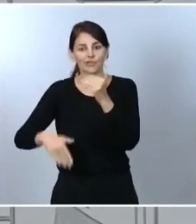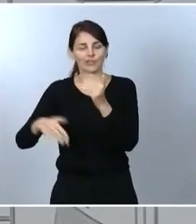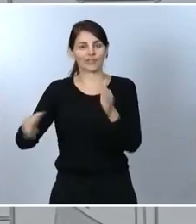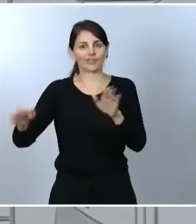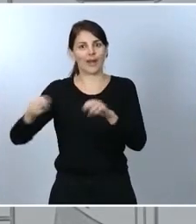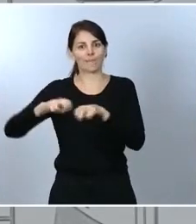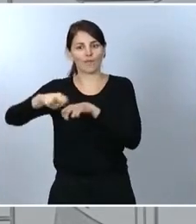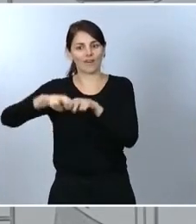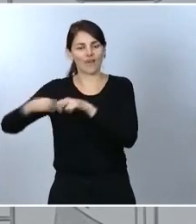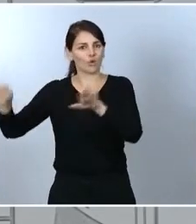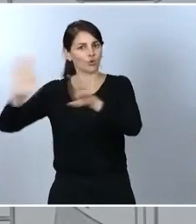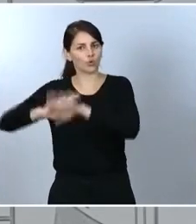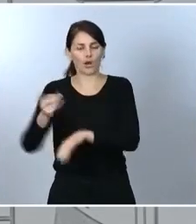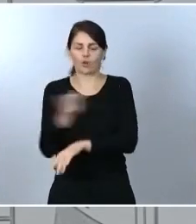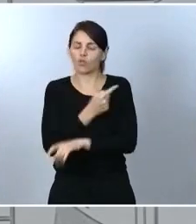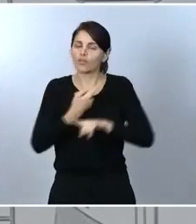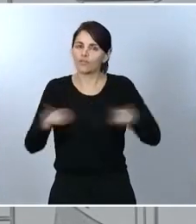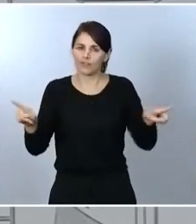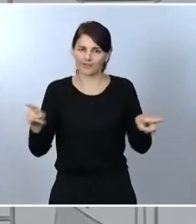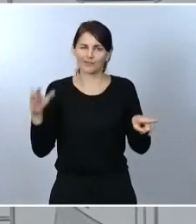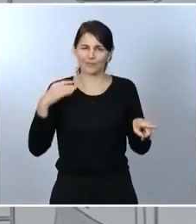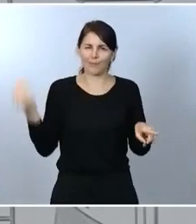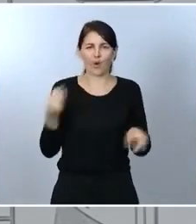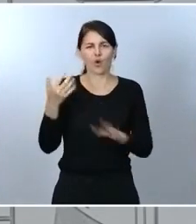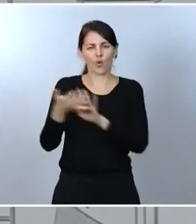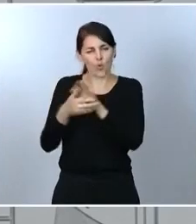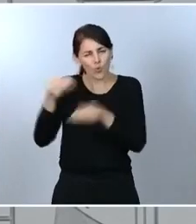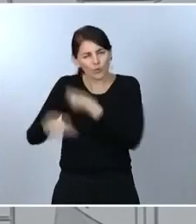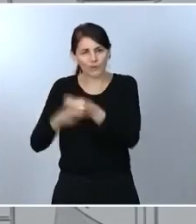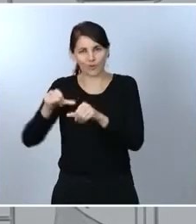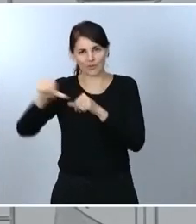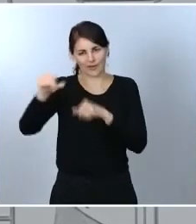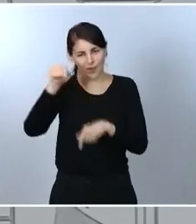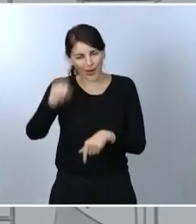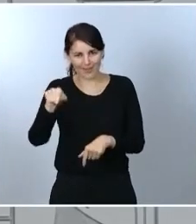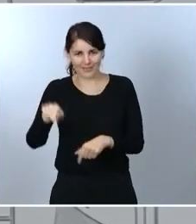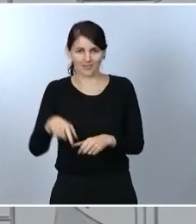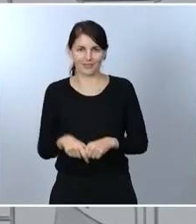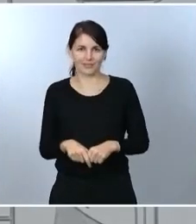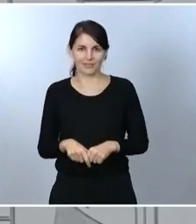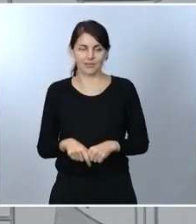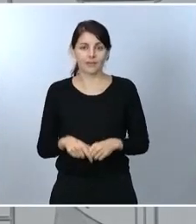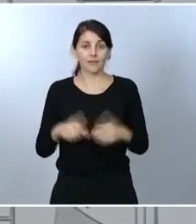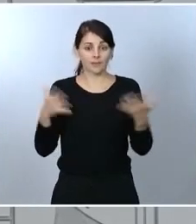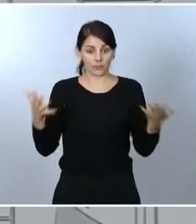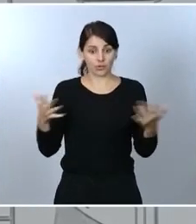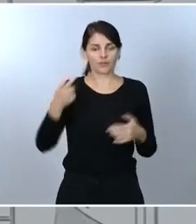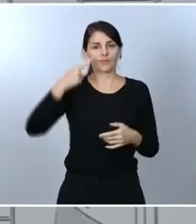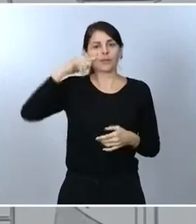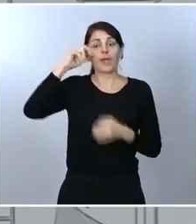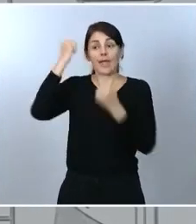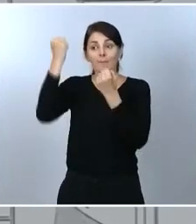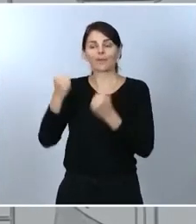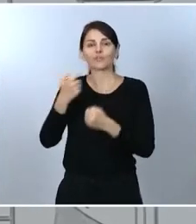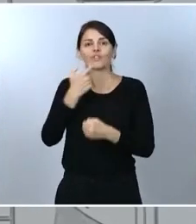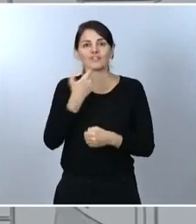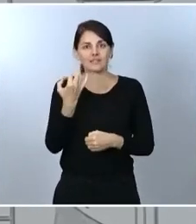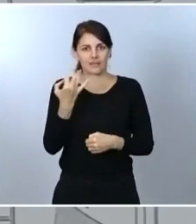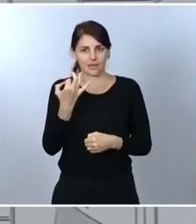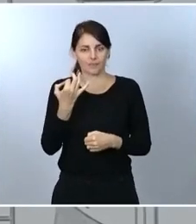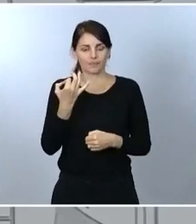Lo que es evidente y lo que dicen los expertos es que los confinamientos, es decir, la restricción de la movilidad